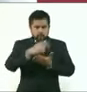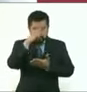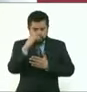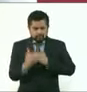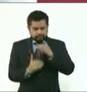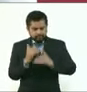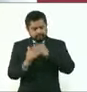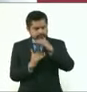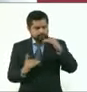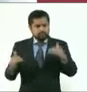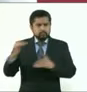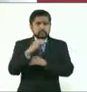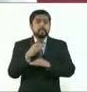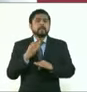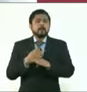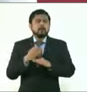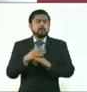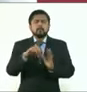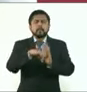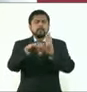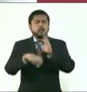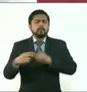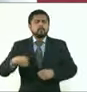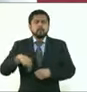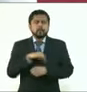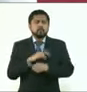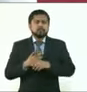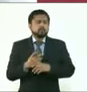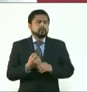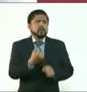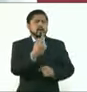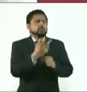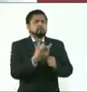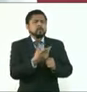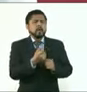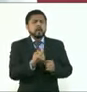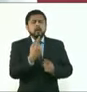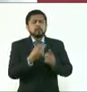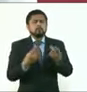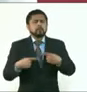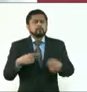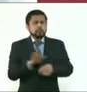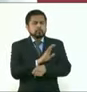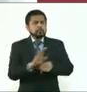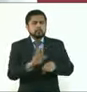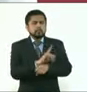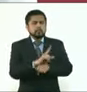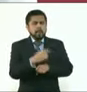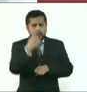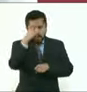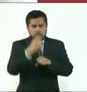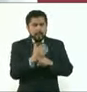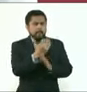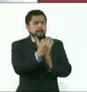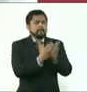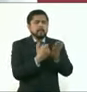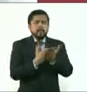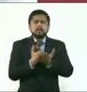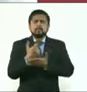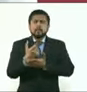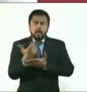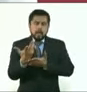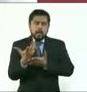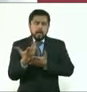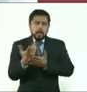dando descuentos si se paga en enero y si se paga en febrero. Entonces, le voy a pedir a Luceliana que nos informe